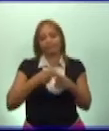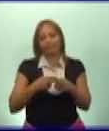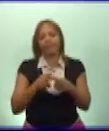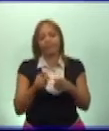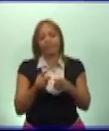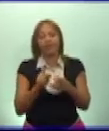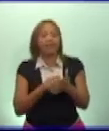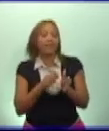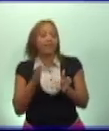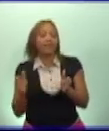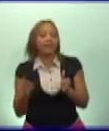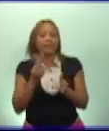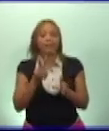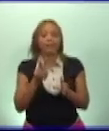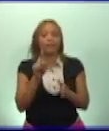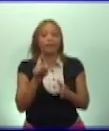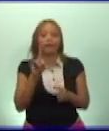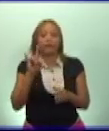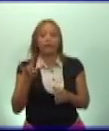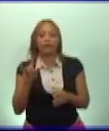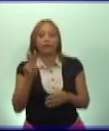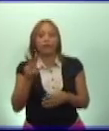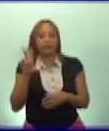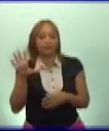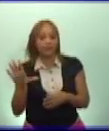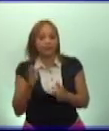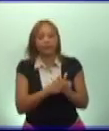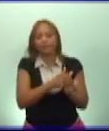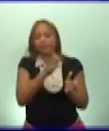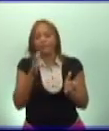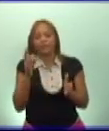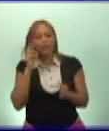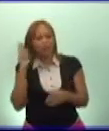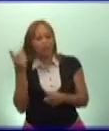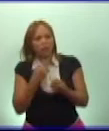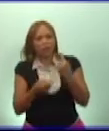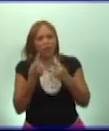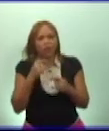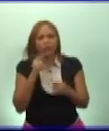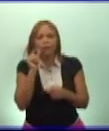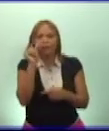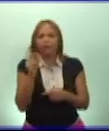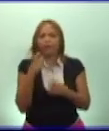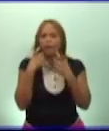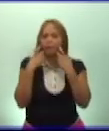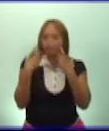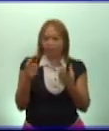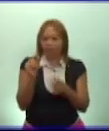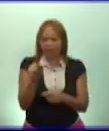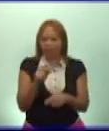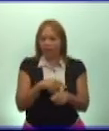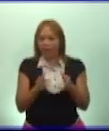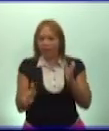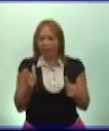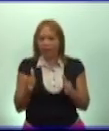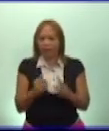1925. ¿Y recuerdas alguna de sus figuras representativas?